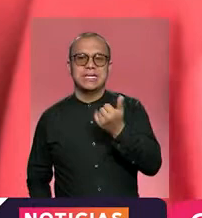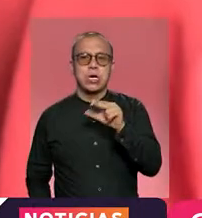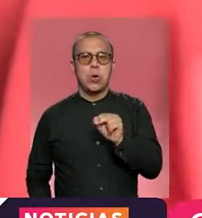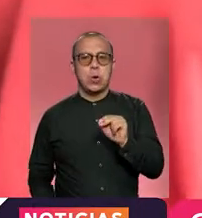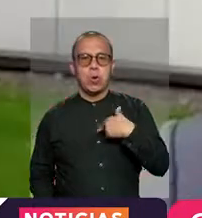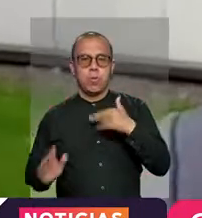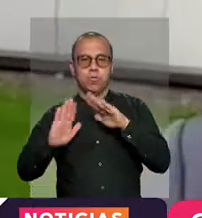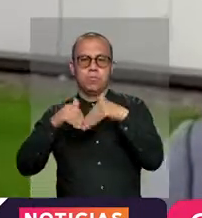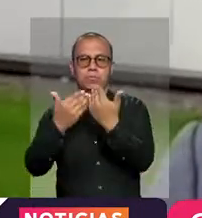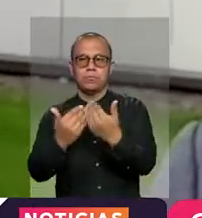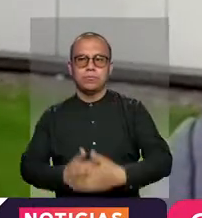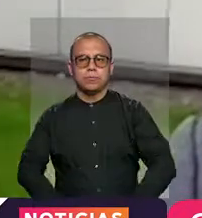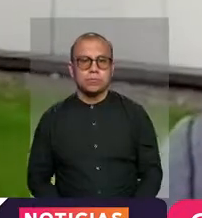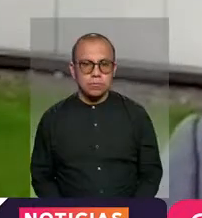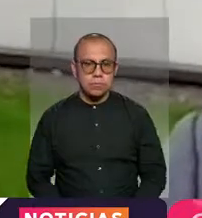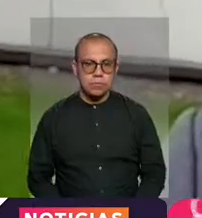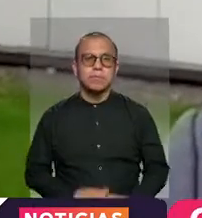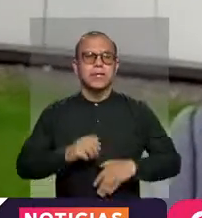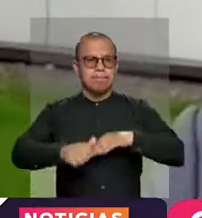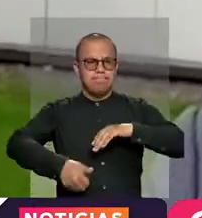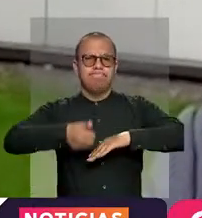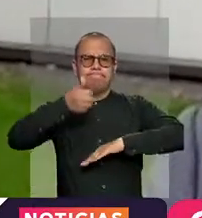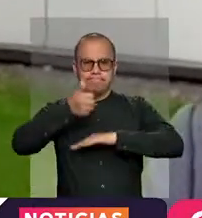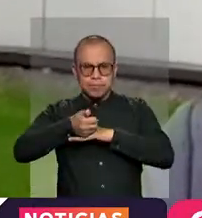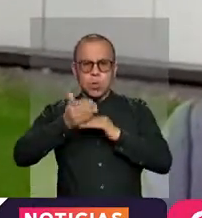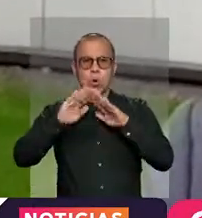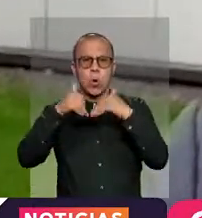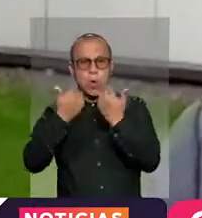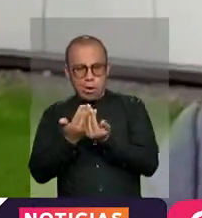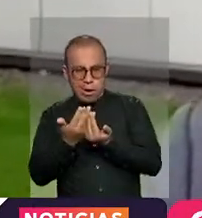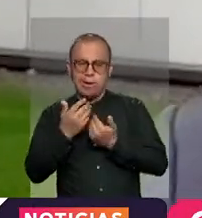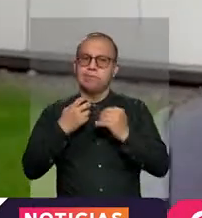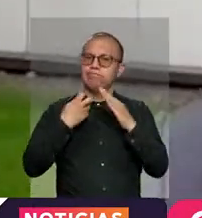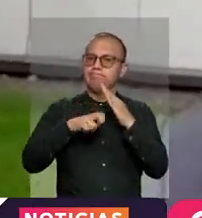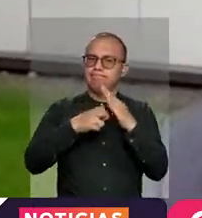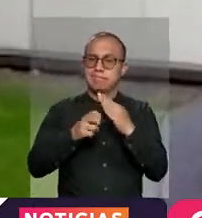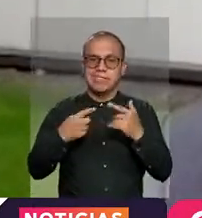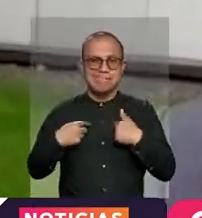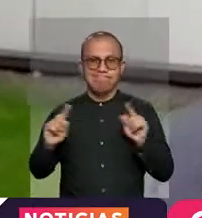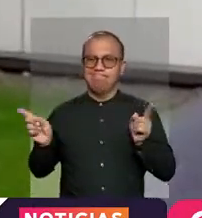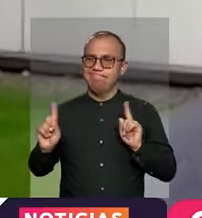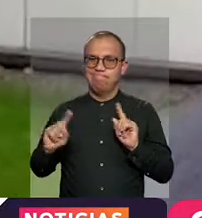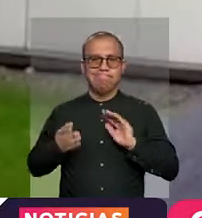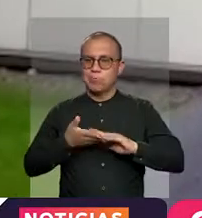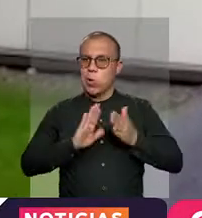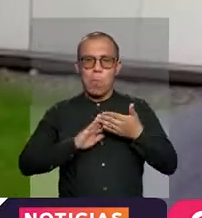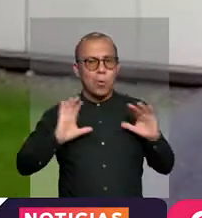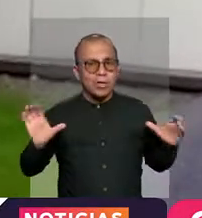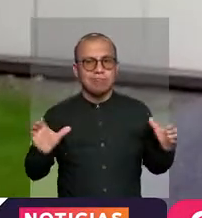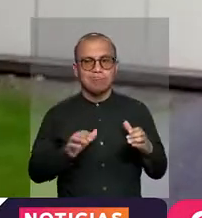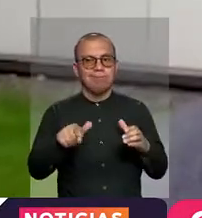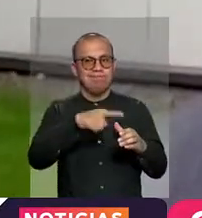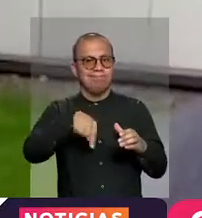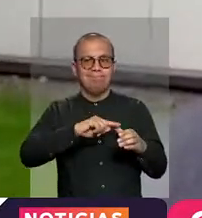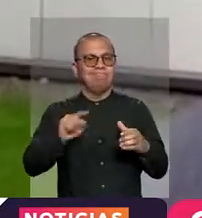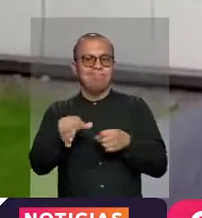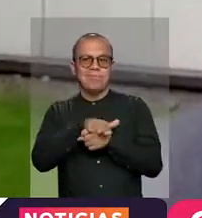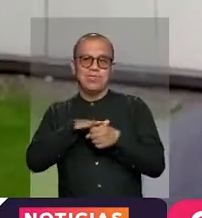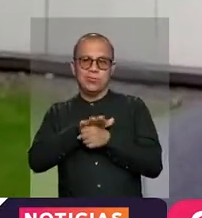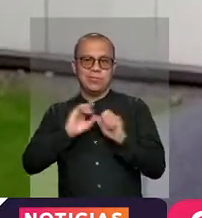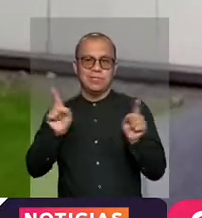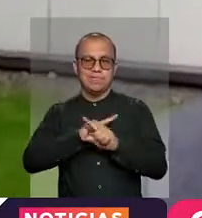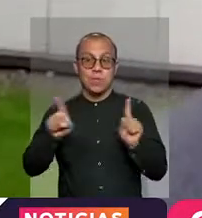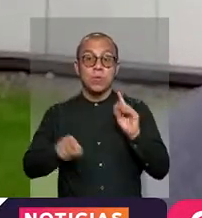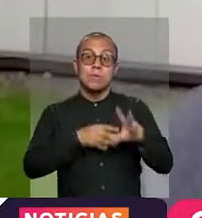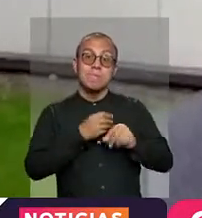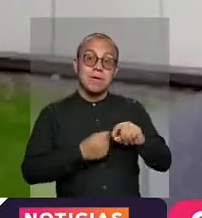educativos. Hemos hablado con rectores de colegios y jardines, y nos dicen que ellos no van a arriesgar a su comunidad educativa por ninguna circunstancia, y